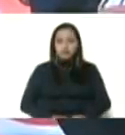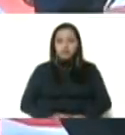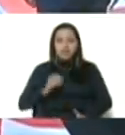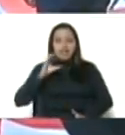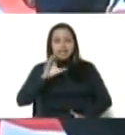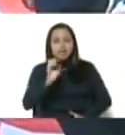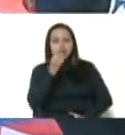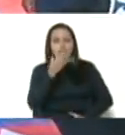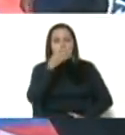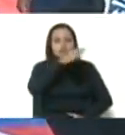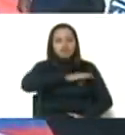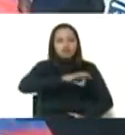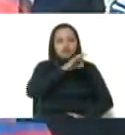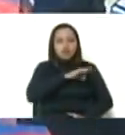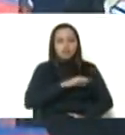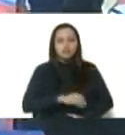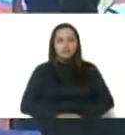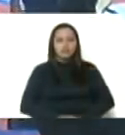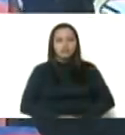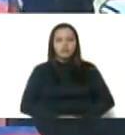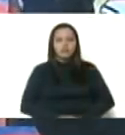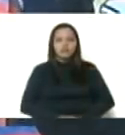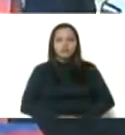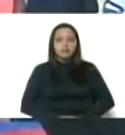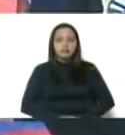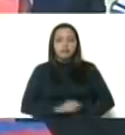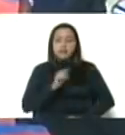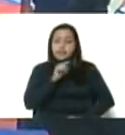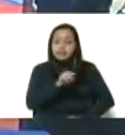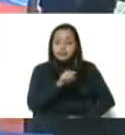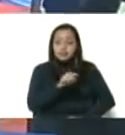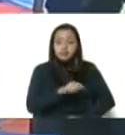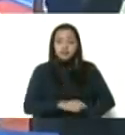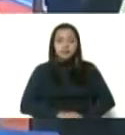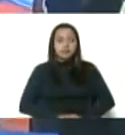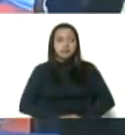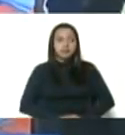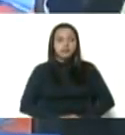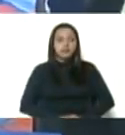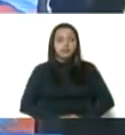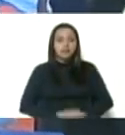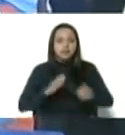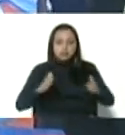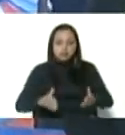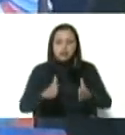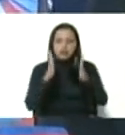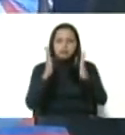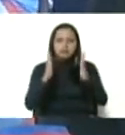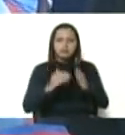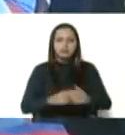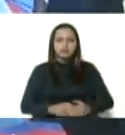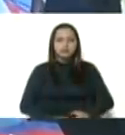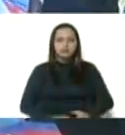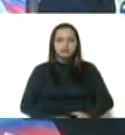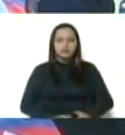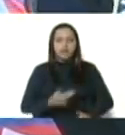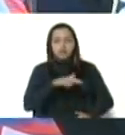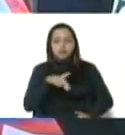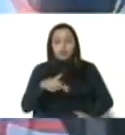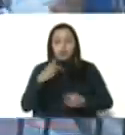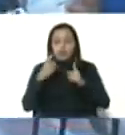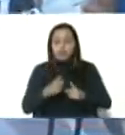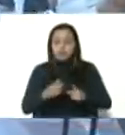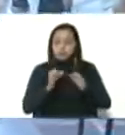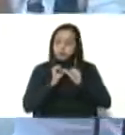de bienestar social. Esa es la vía que nosotros debemos